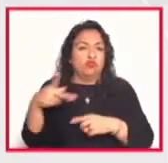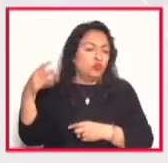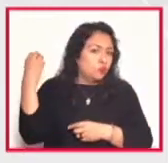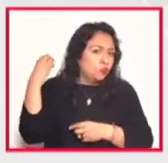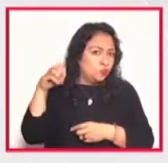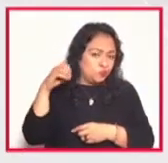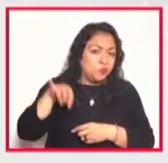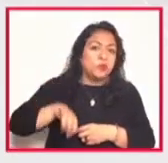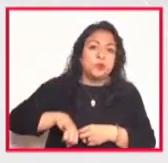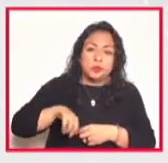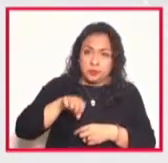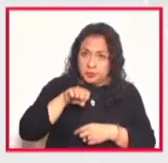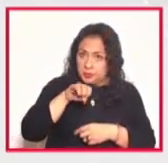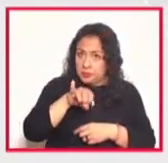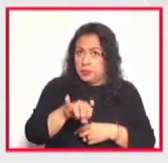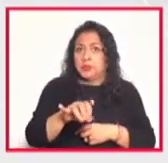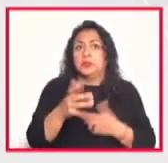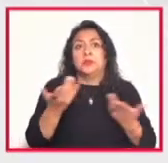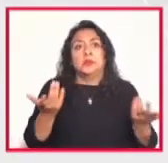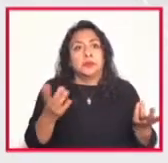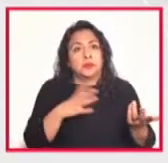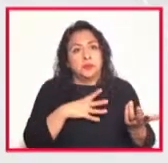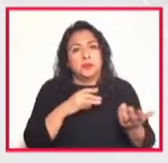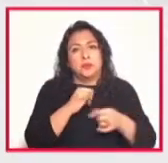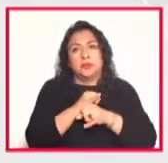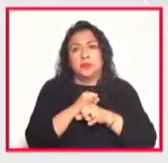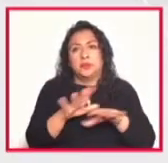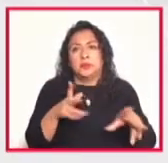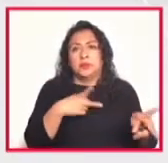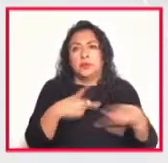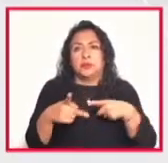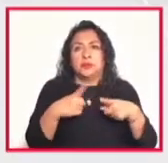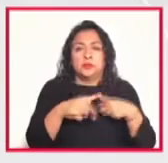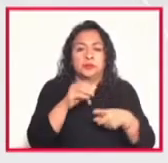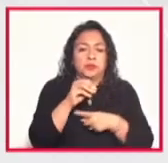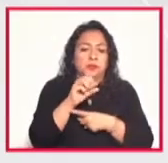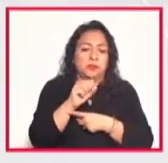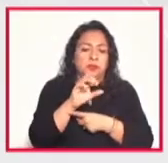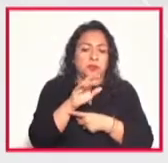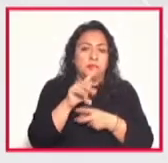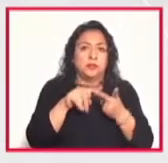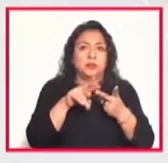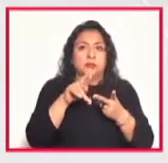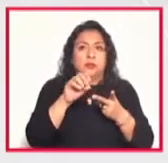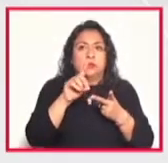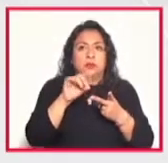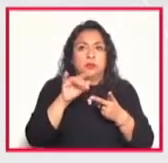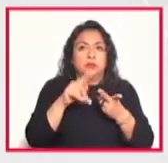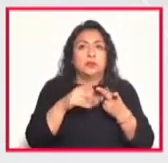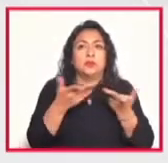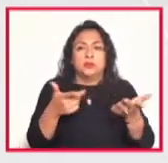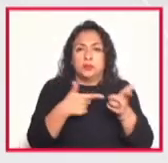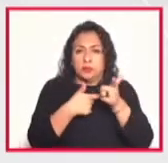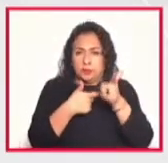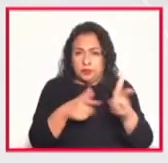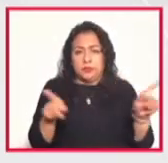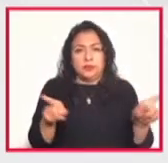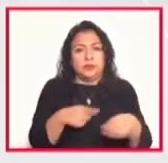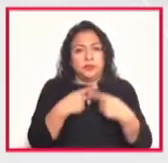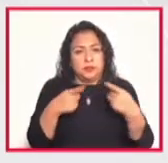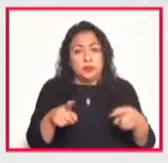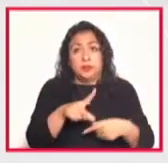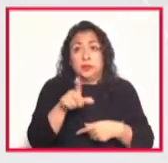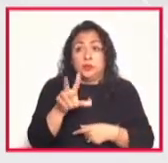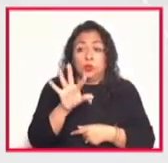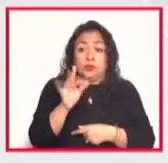interesante en este reportaje que nos prepararon Oscar Cortés y Rodrigo Peredo vamos a continuar con música después de 42